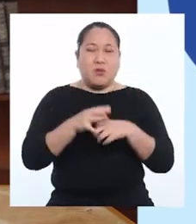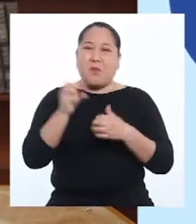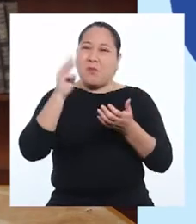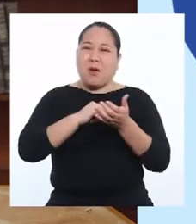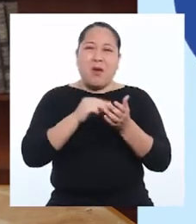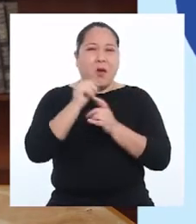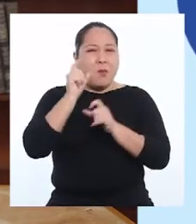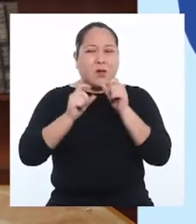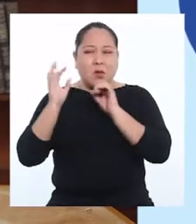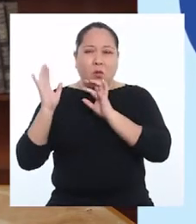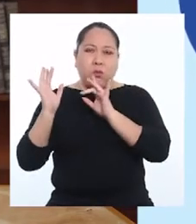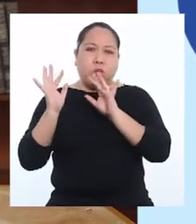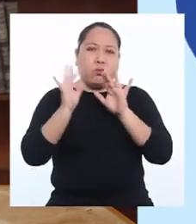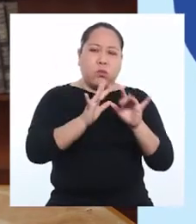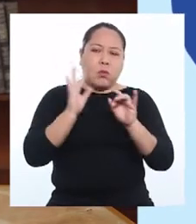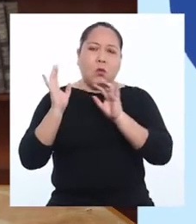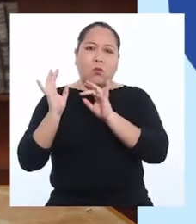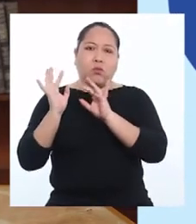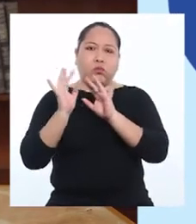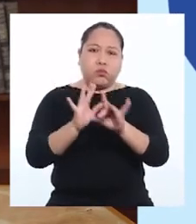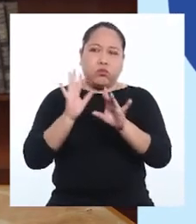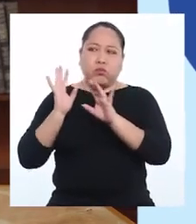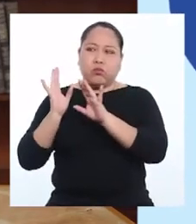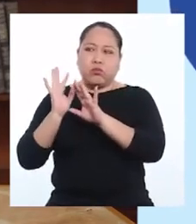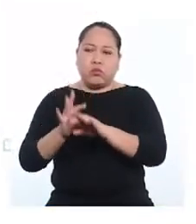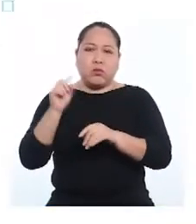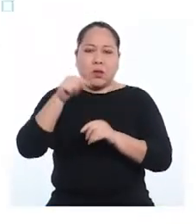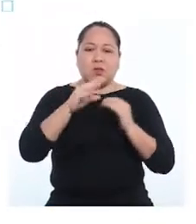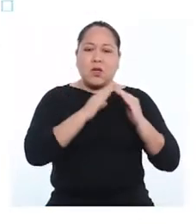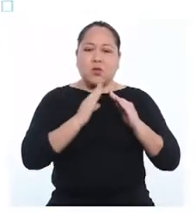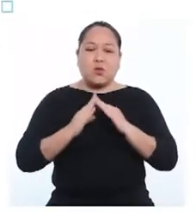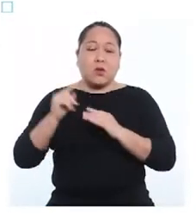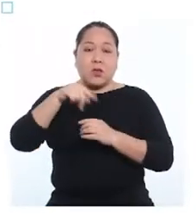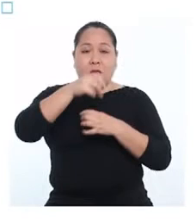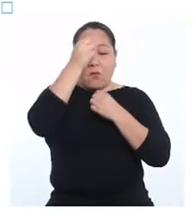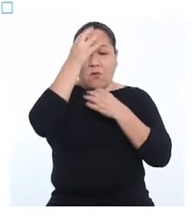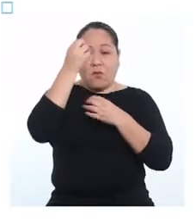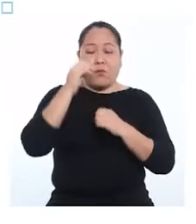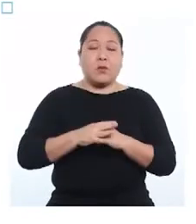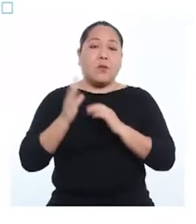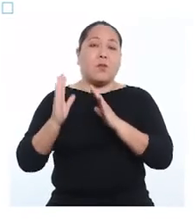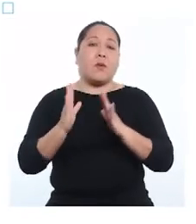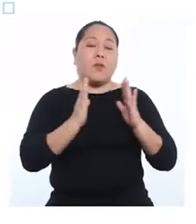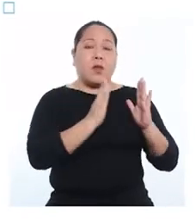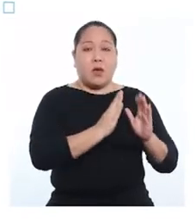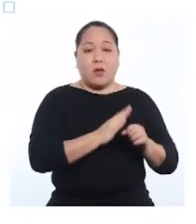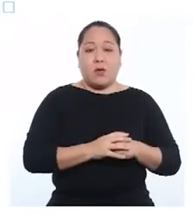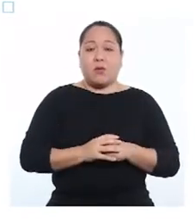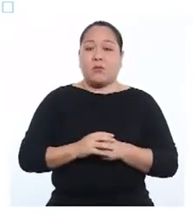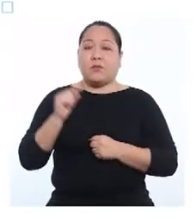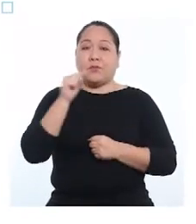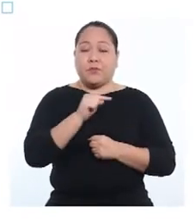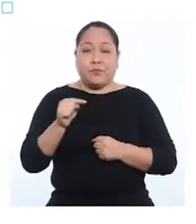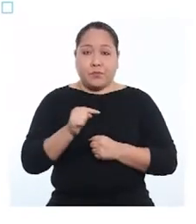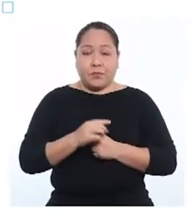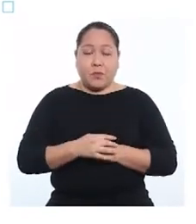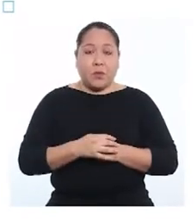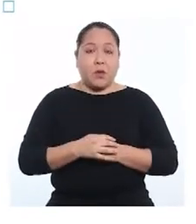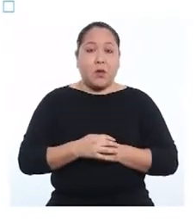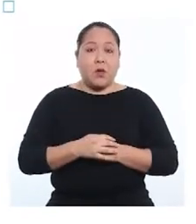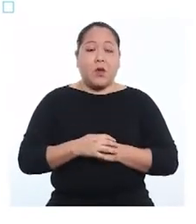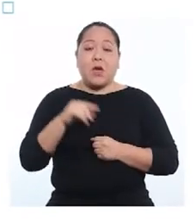vez más personas se desplazan hacia las ciudades. Según el informe elaborado por The Nature